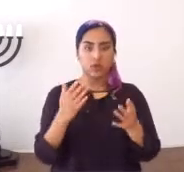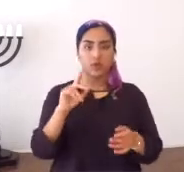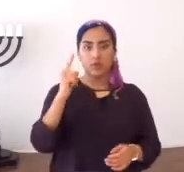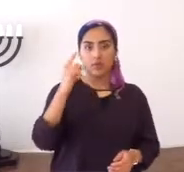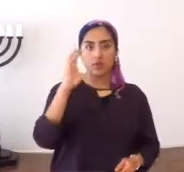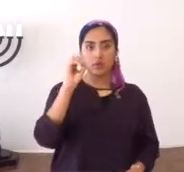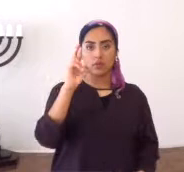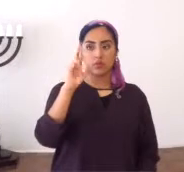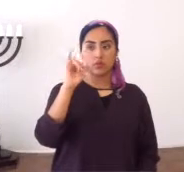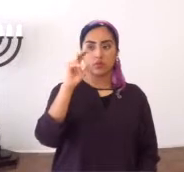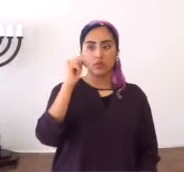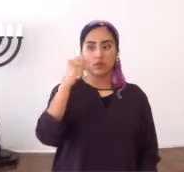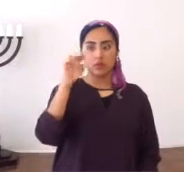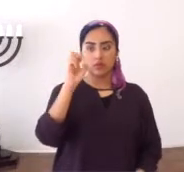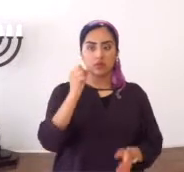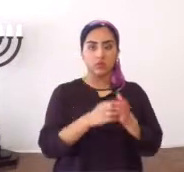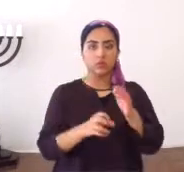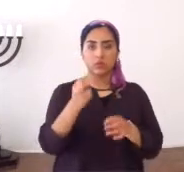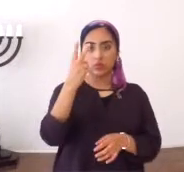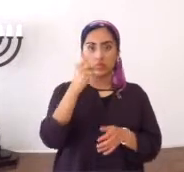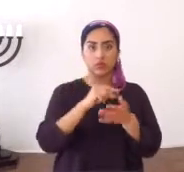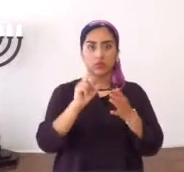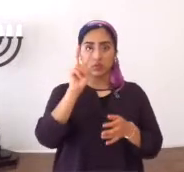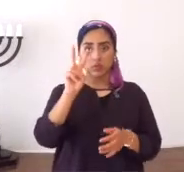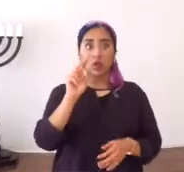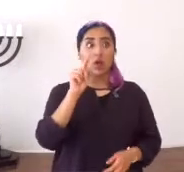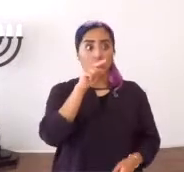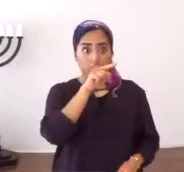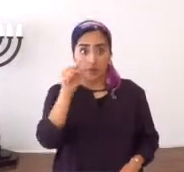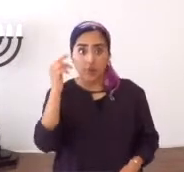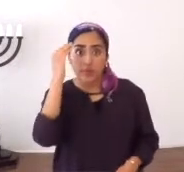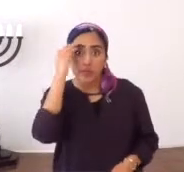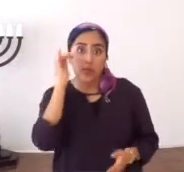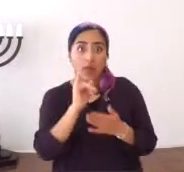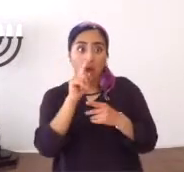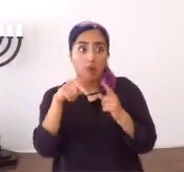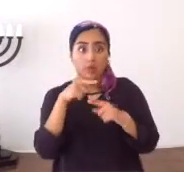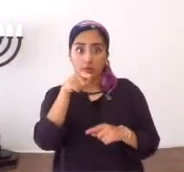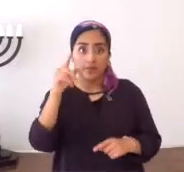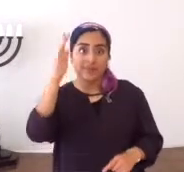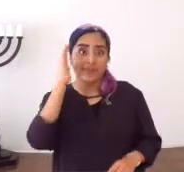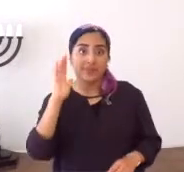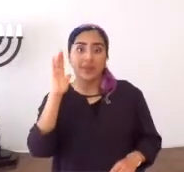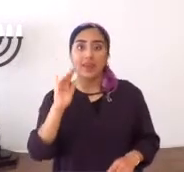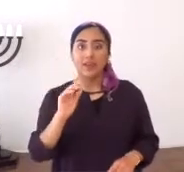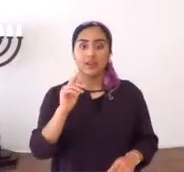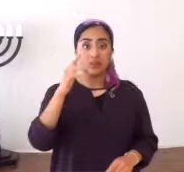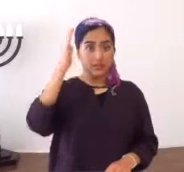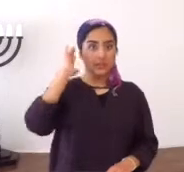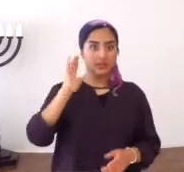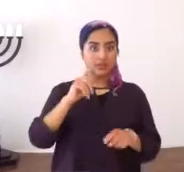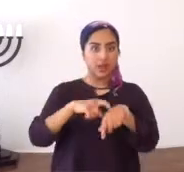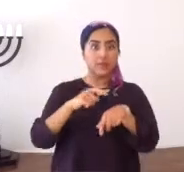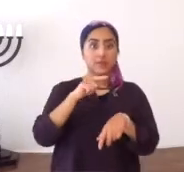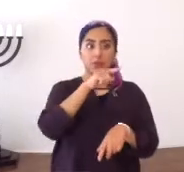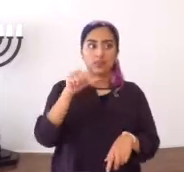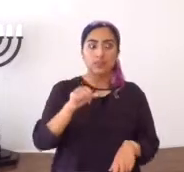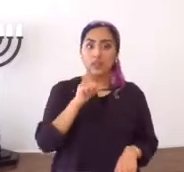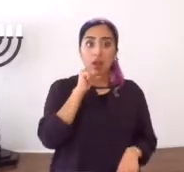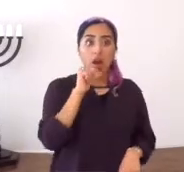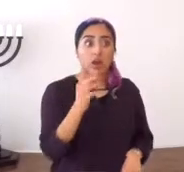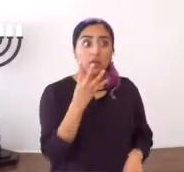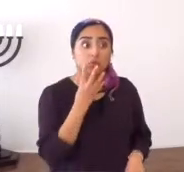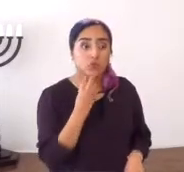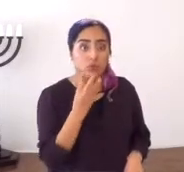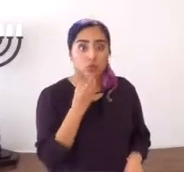anótelo usted, porque le va a servir, de mucho, primera de Corintios, 12, verso 2, sabéis, que cuando, erais, tiempo